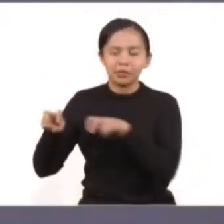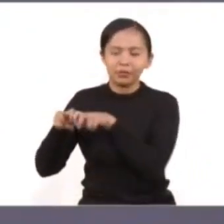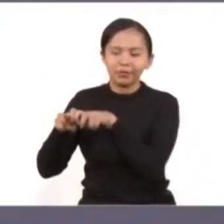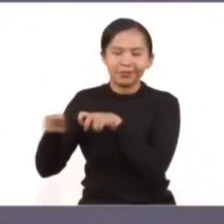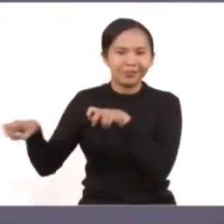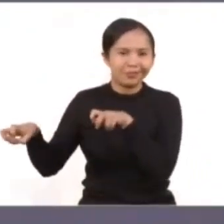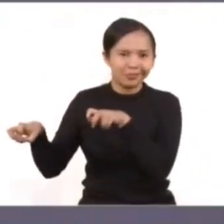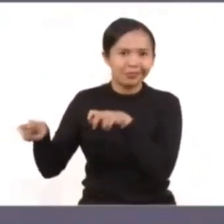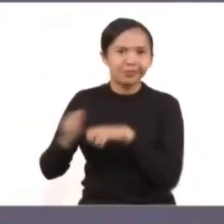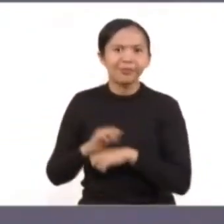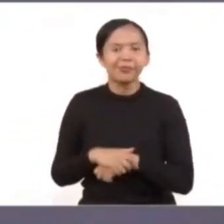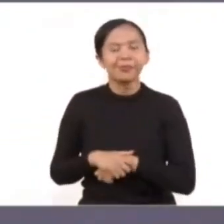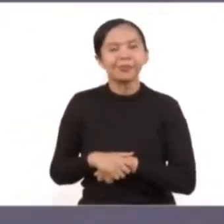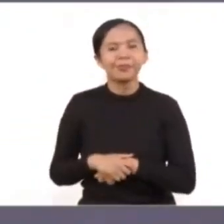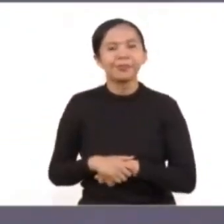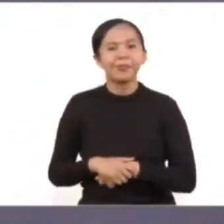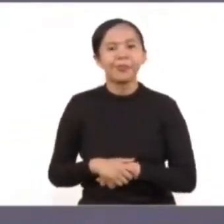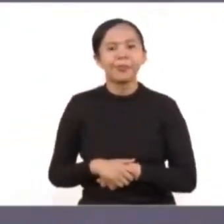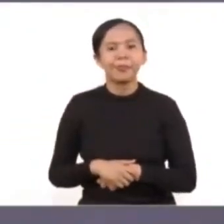presidium.